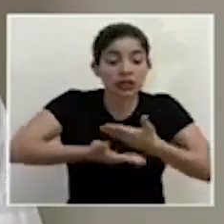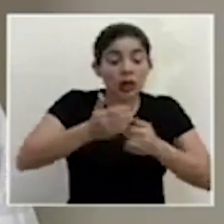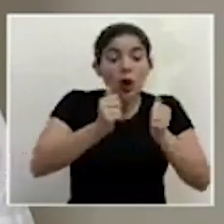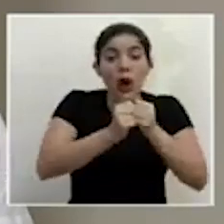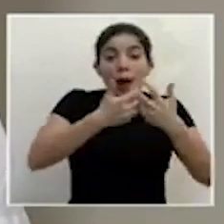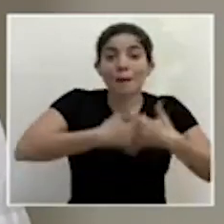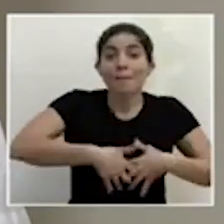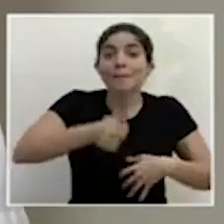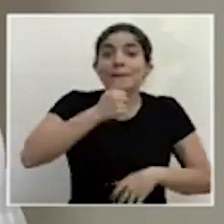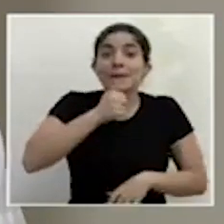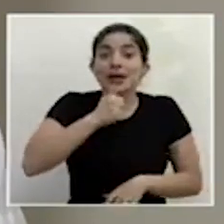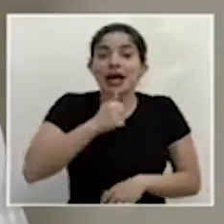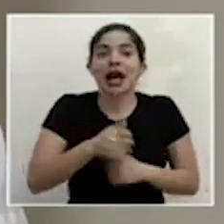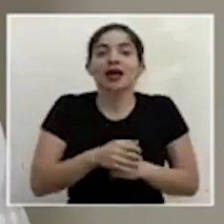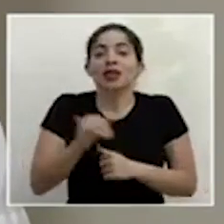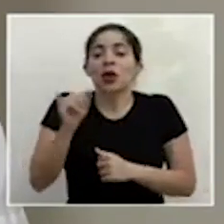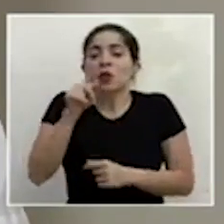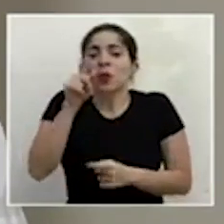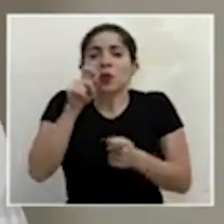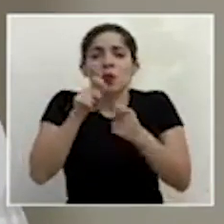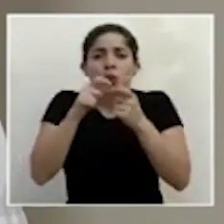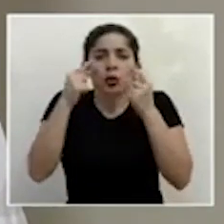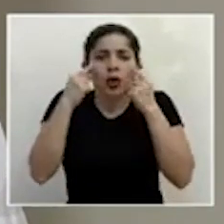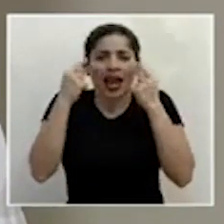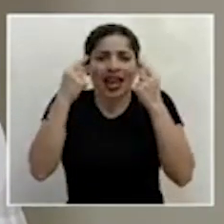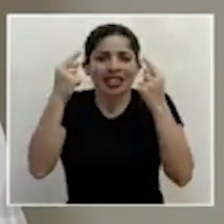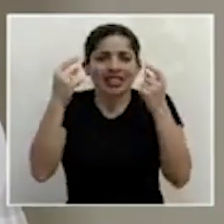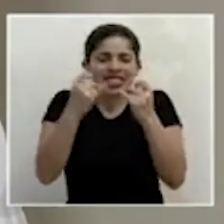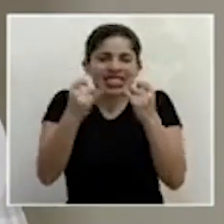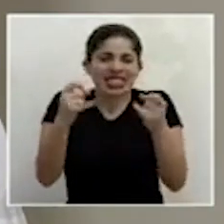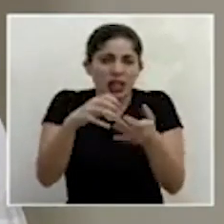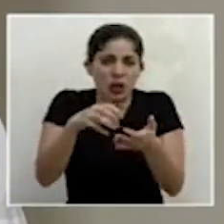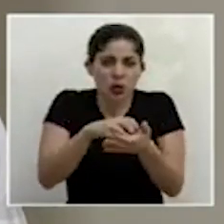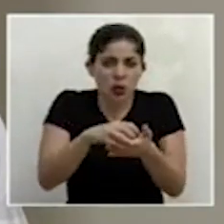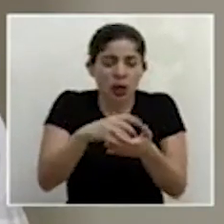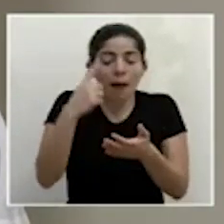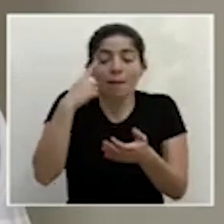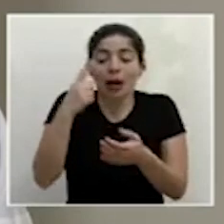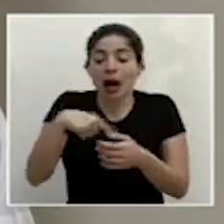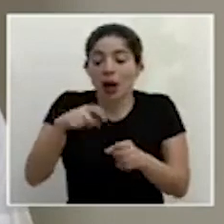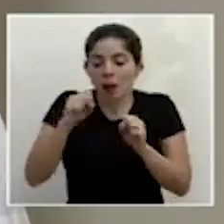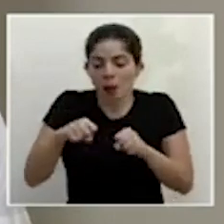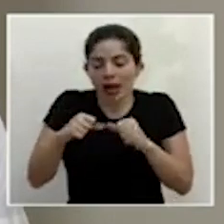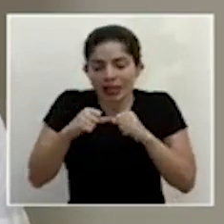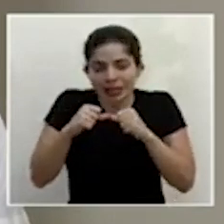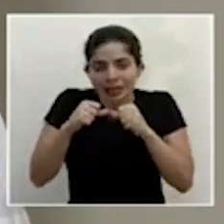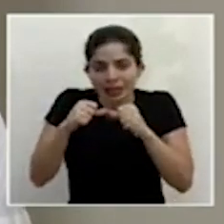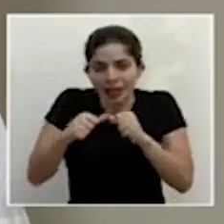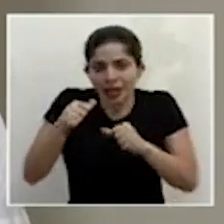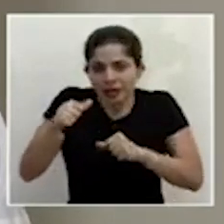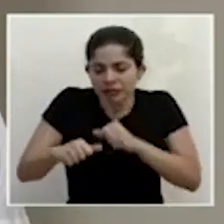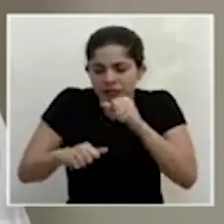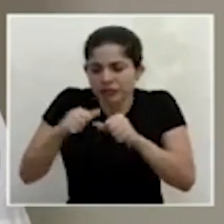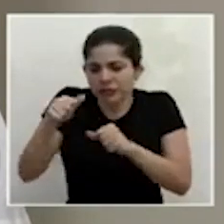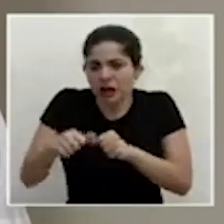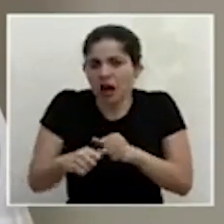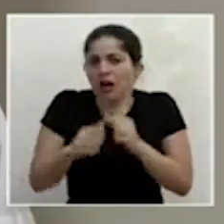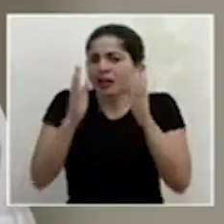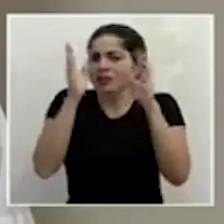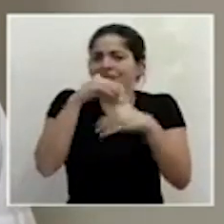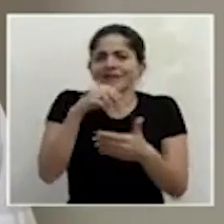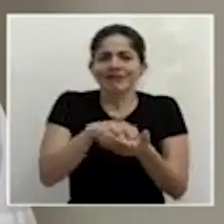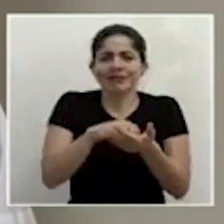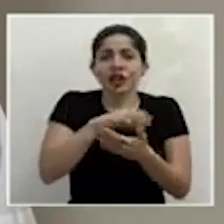la empresa privada como un factor de éxito indudablemente para seguir saliendo adelante indudablemente